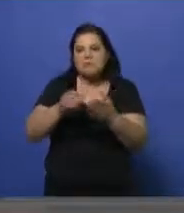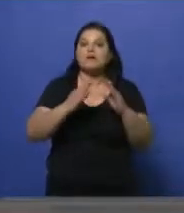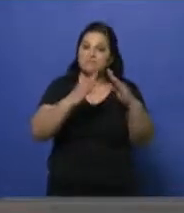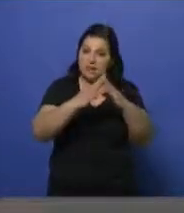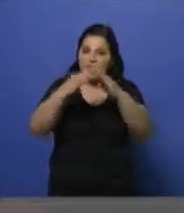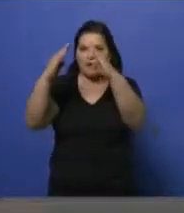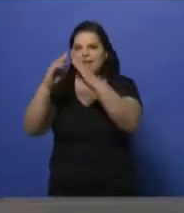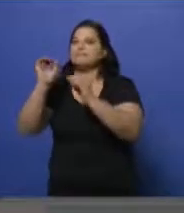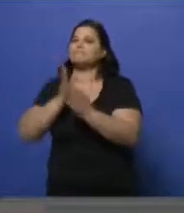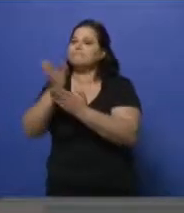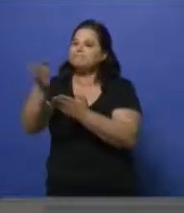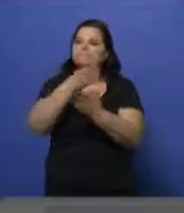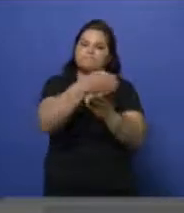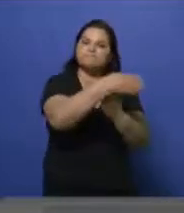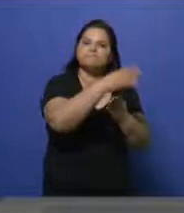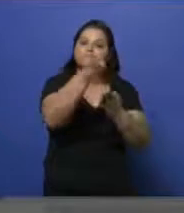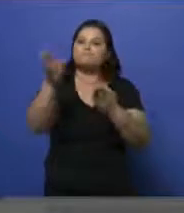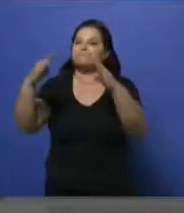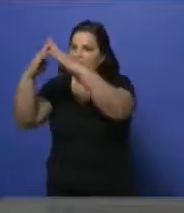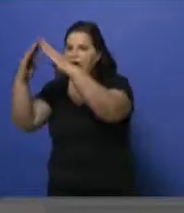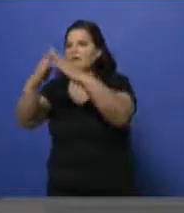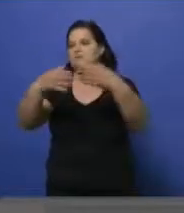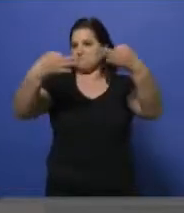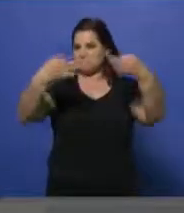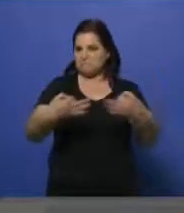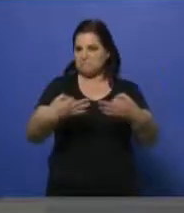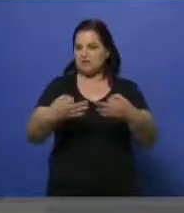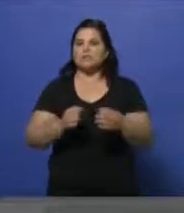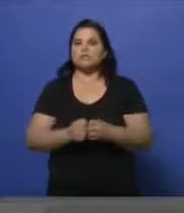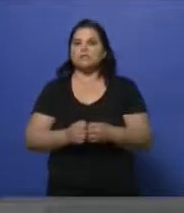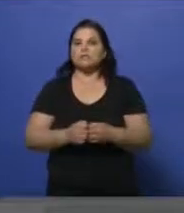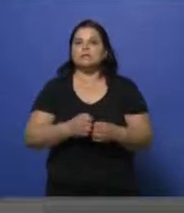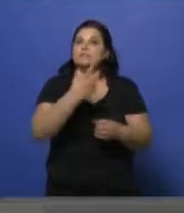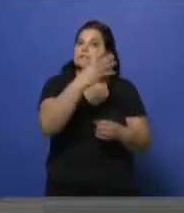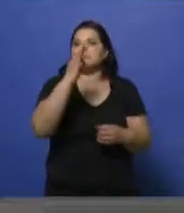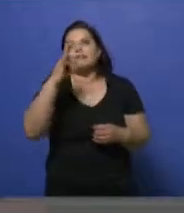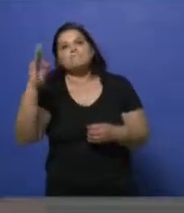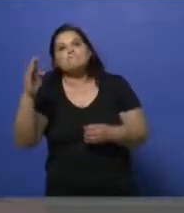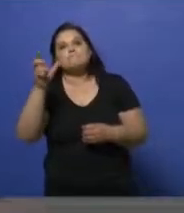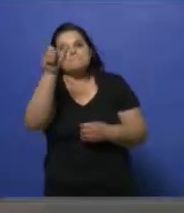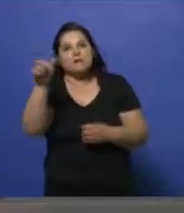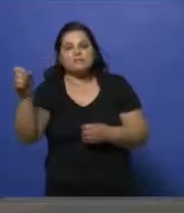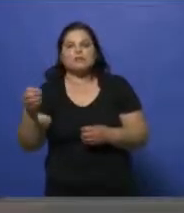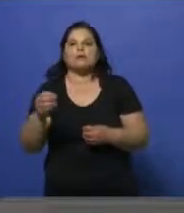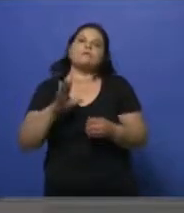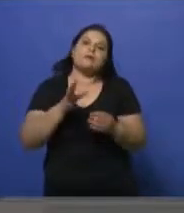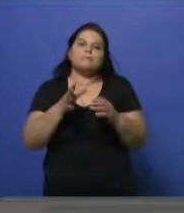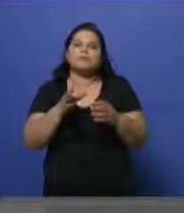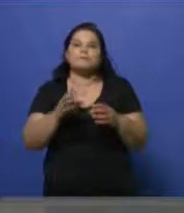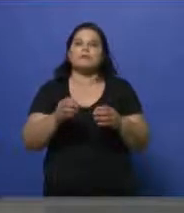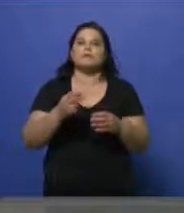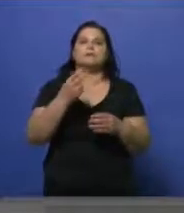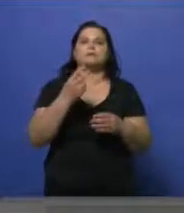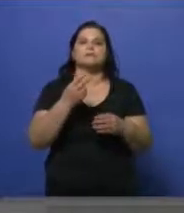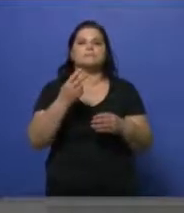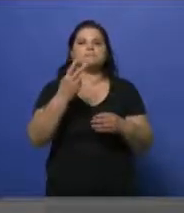hogares ya. Bien, bien, es una información que Es una muy buena noticia. 100 personas casi evacuadas, que fueron más o menos unas 25 familias, ya habían